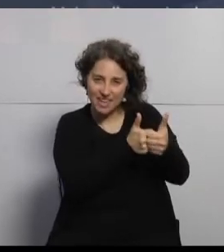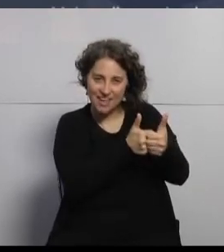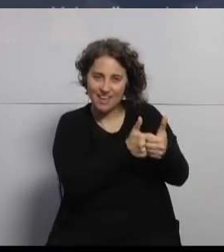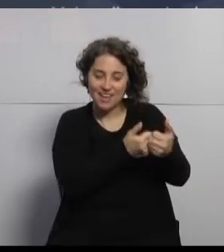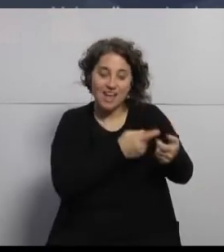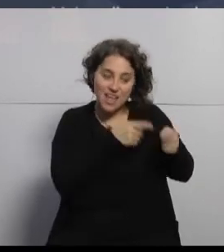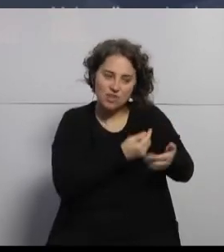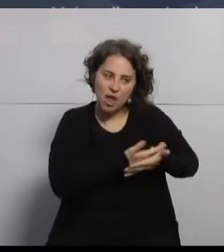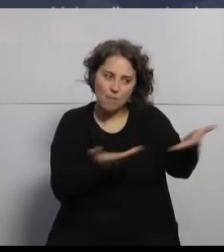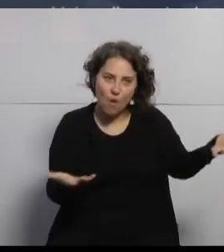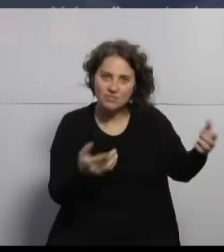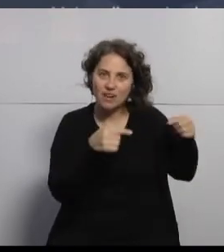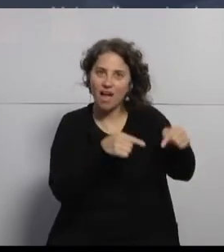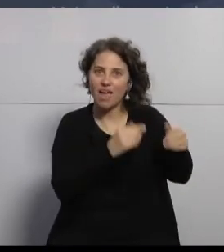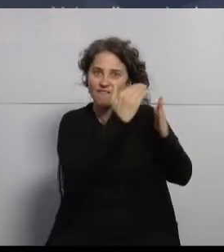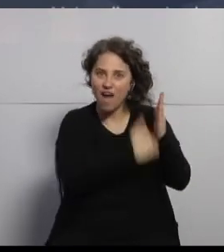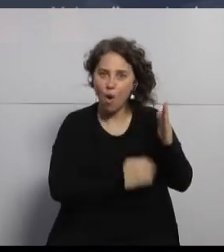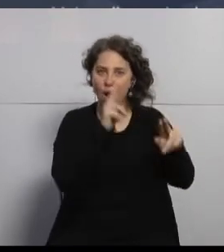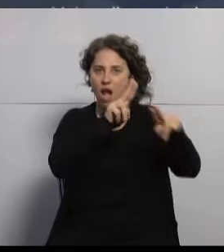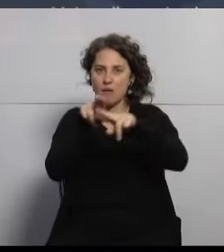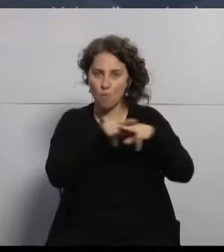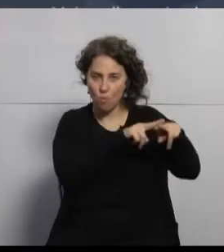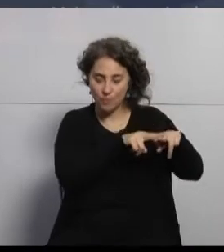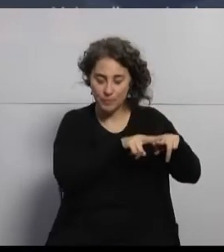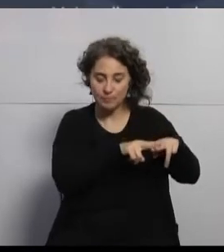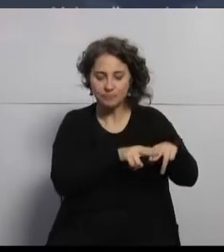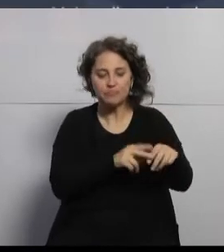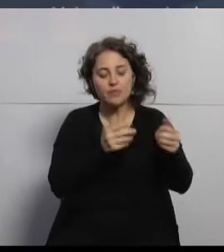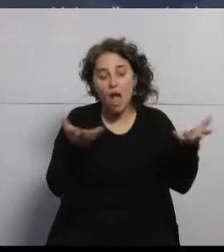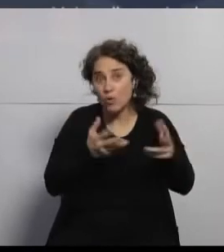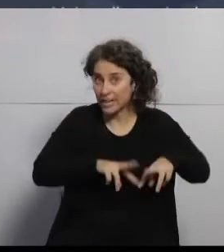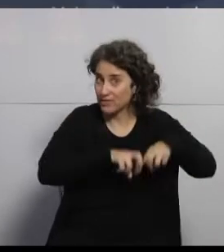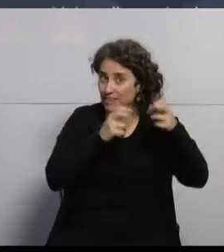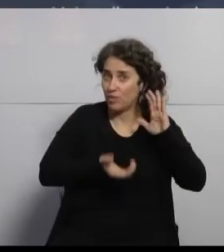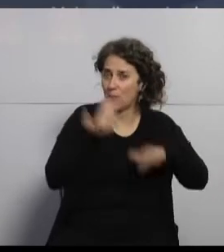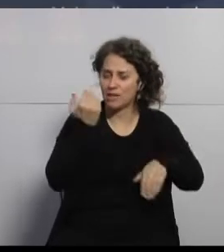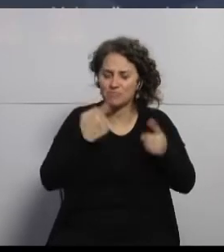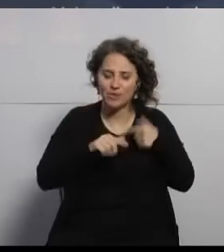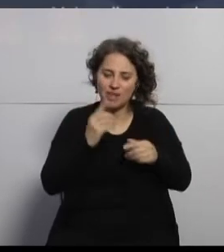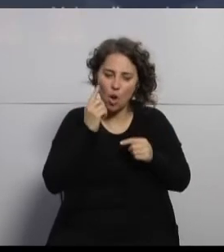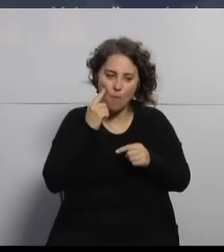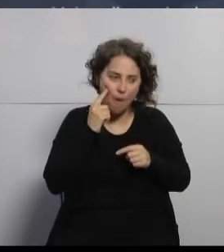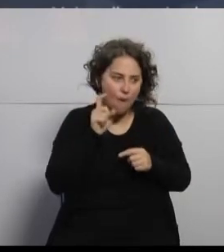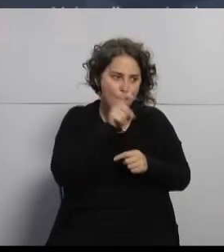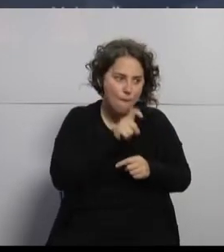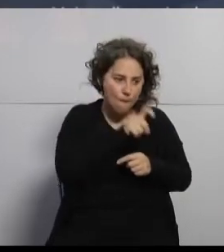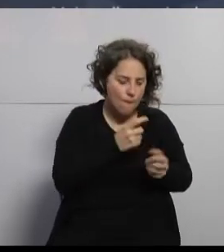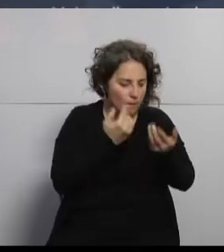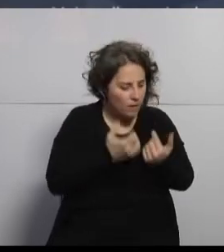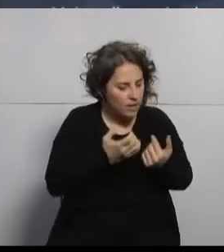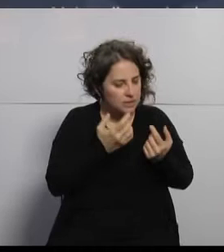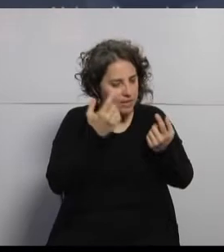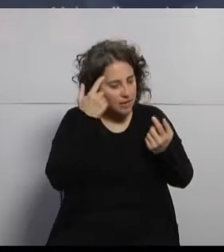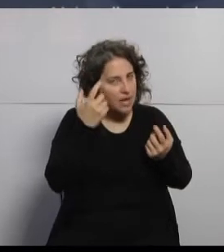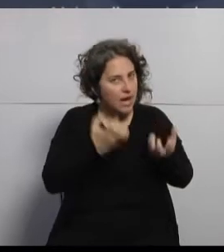llevó a mostrar eso. Están indagando más porque ellos han sido profundamente obsesivos, compulsivos con el tema de rutas integradas. De